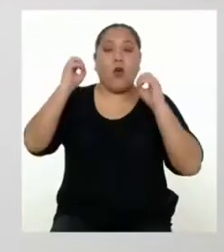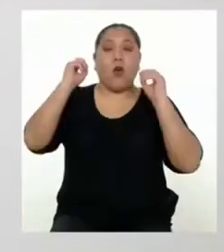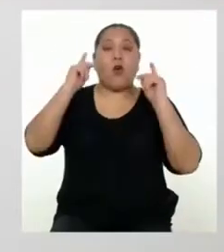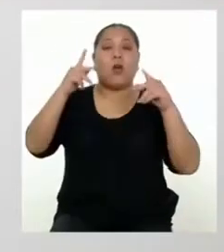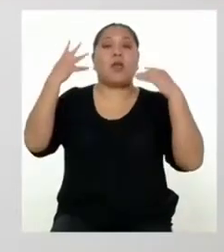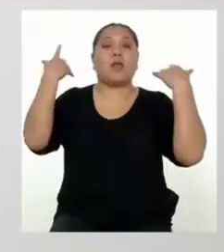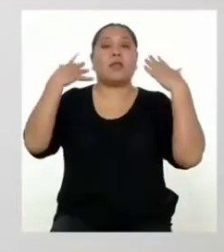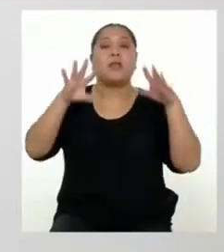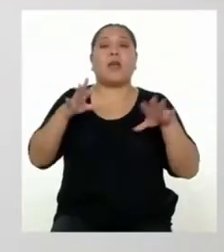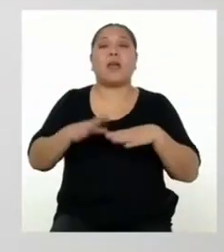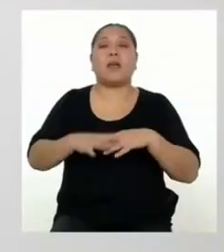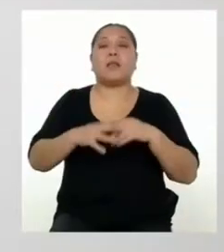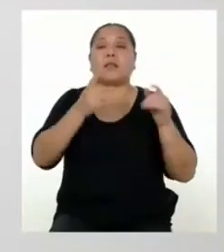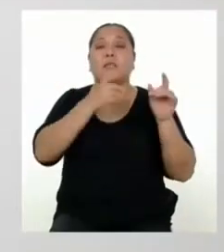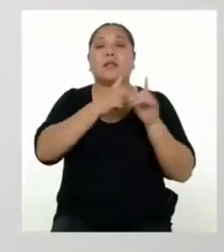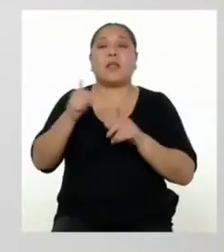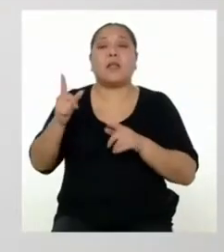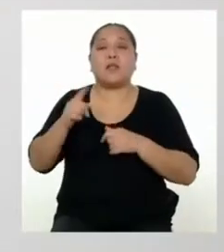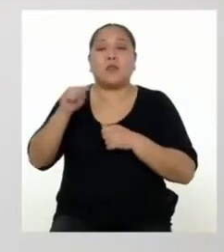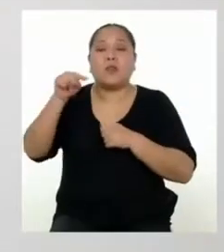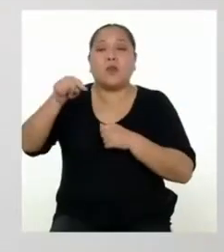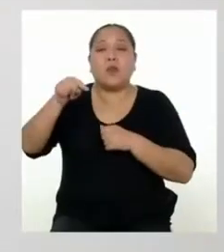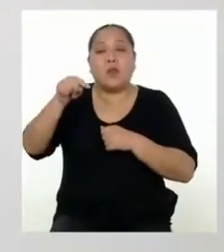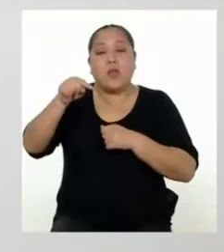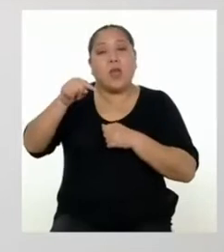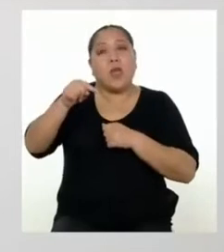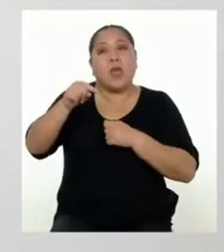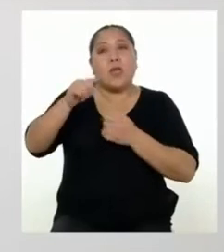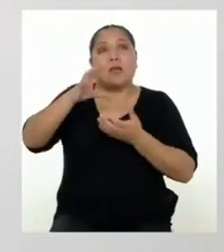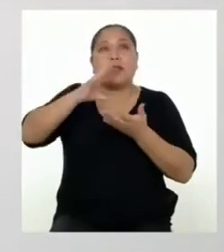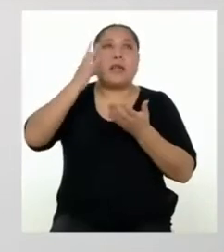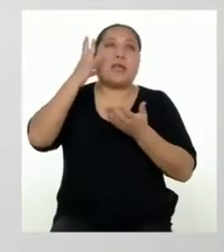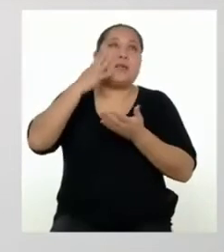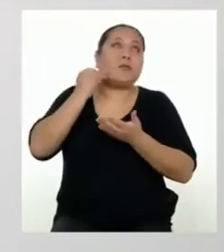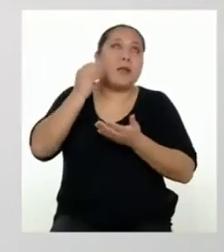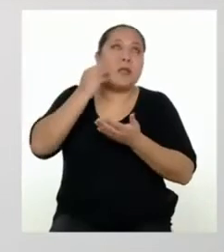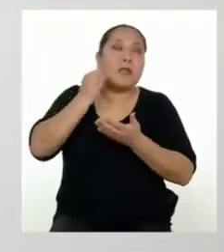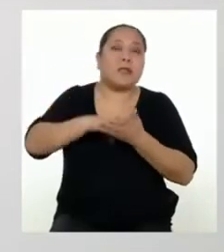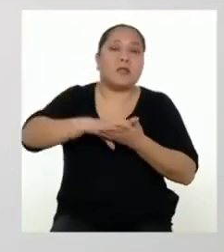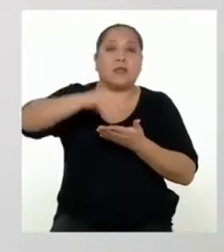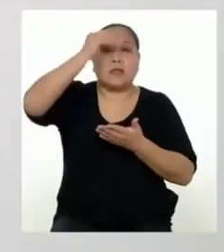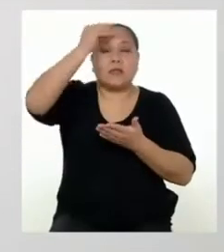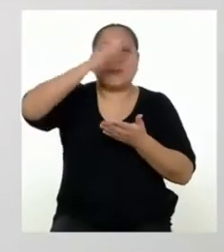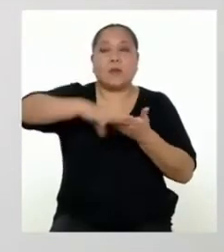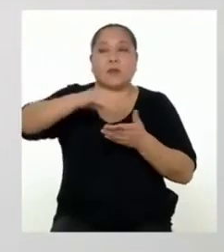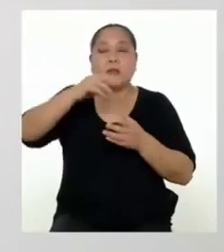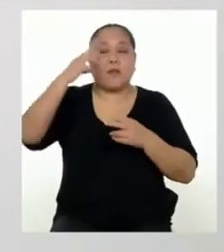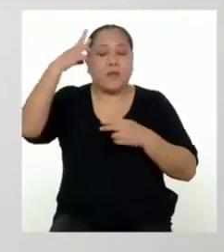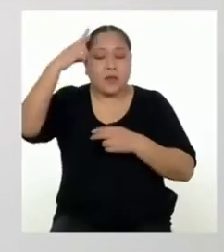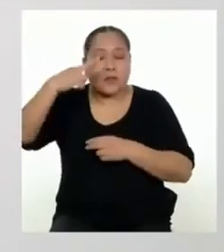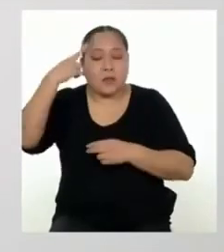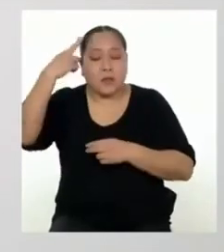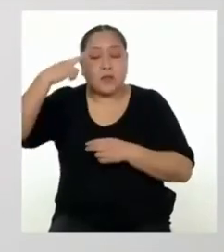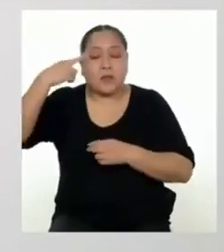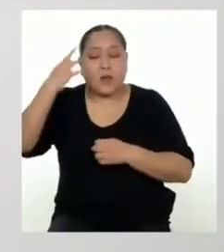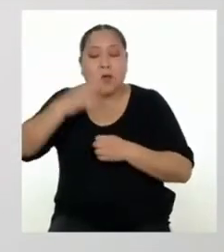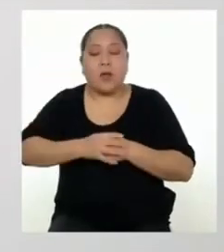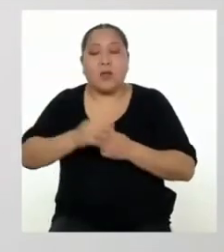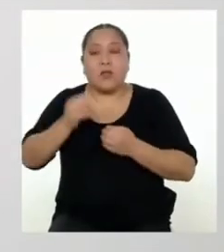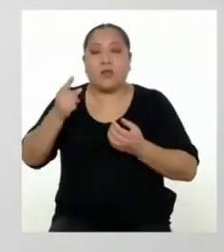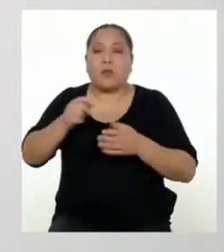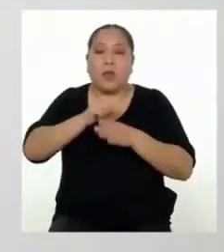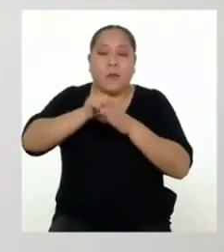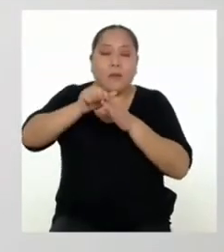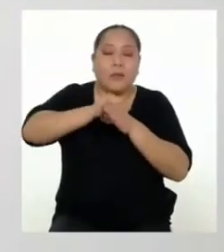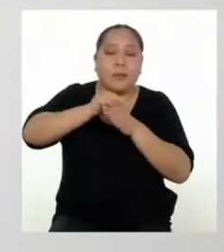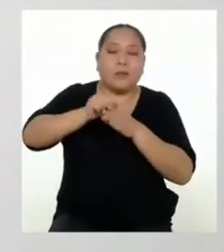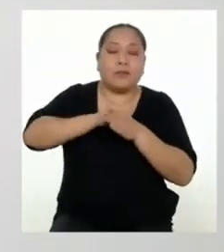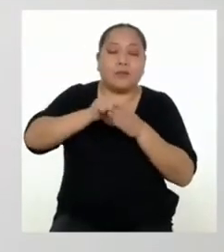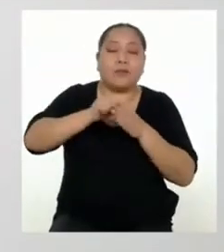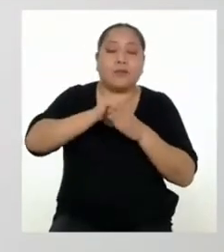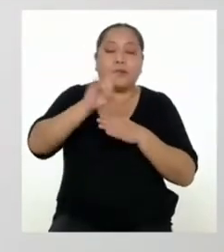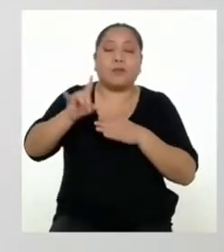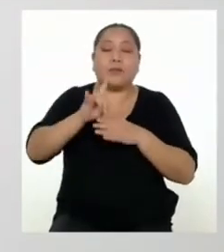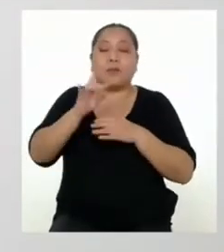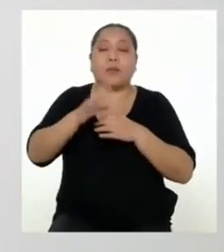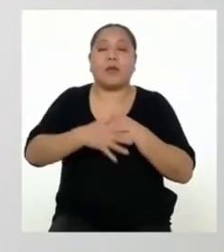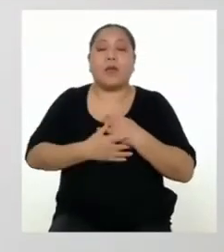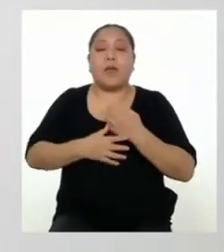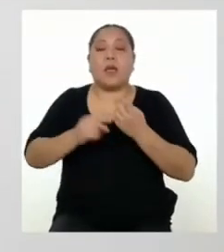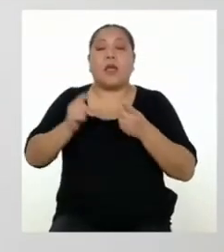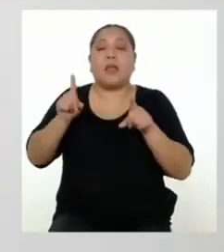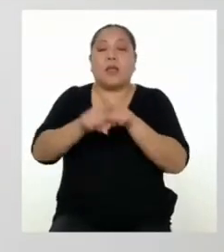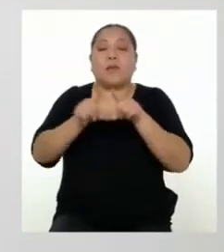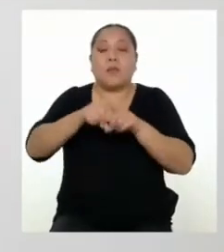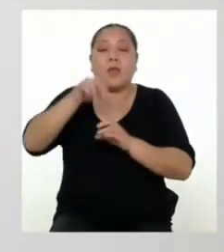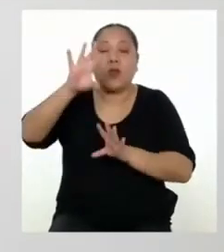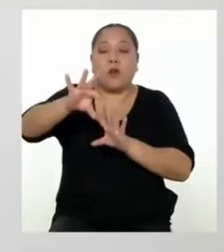Ya estamos logrando el propósito de esta experiencia de aprendizaje, reflexionando sobre nuestras prácticas de consumo e identificando